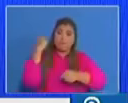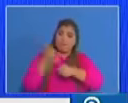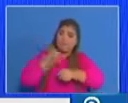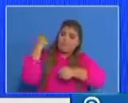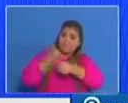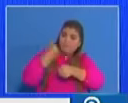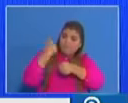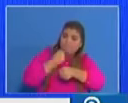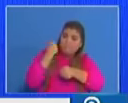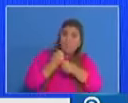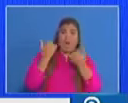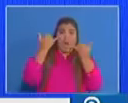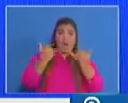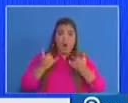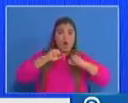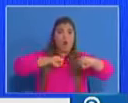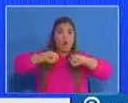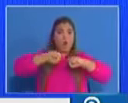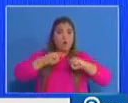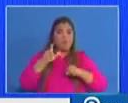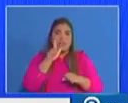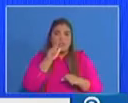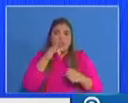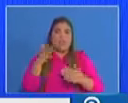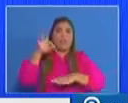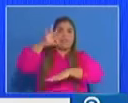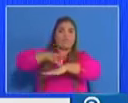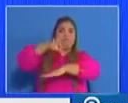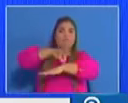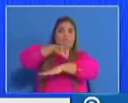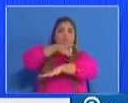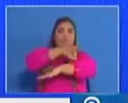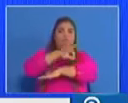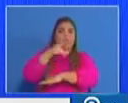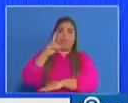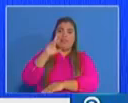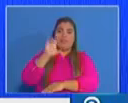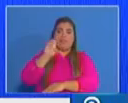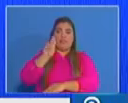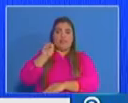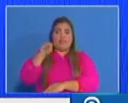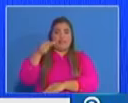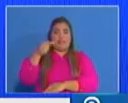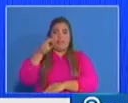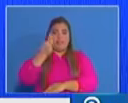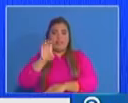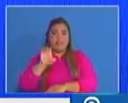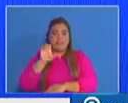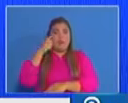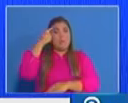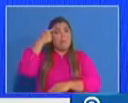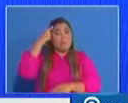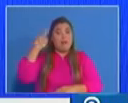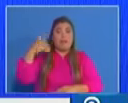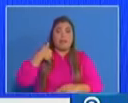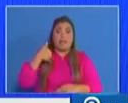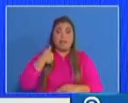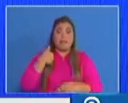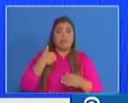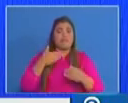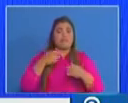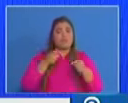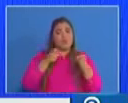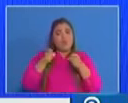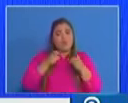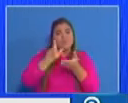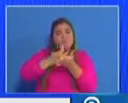continuamente con todos ustedes para tener un mejor Panamá. Aprovecho la oportunidad para que